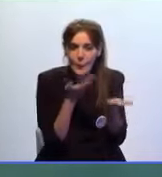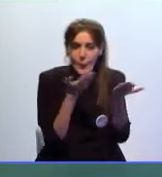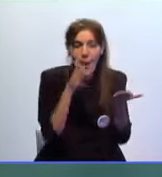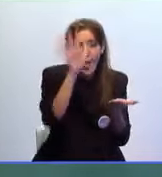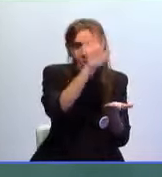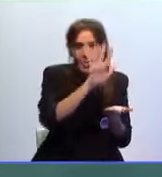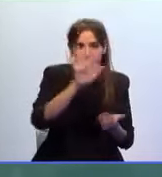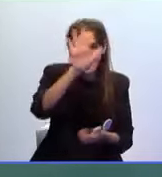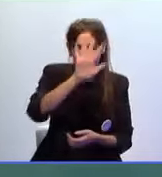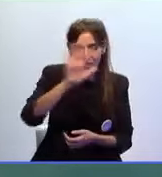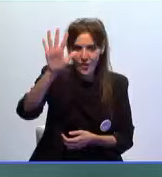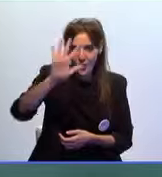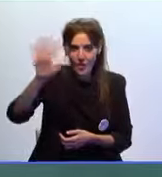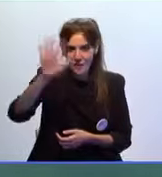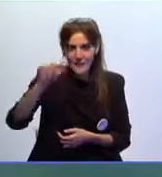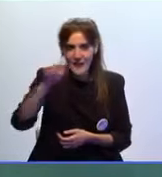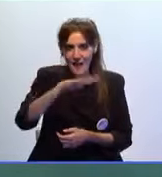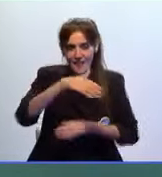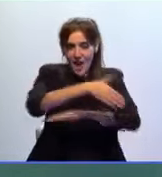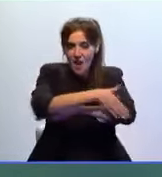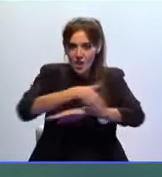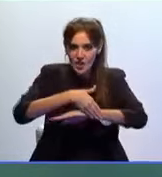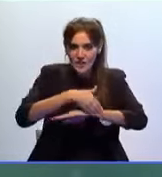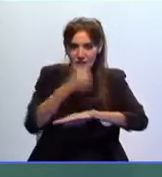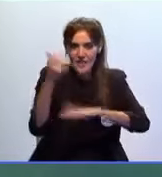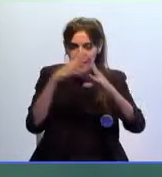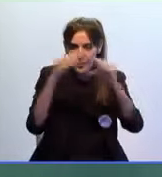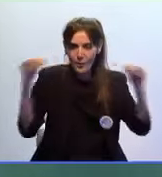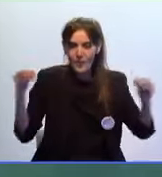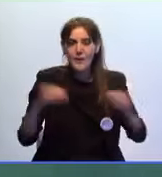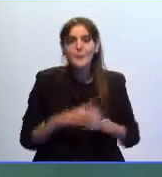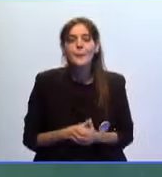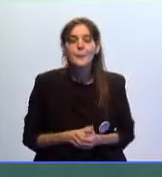esa dana completamente hacia la costa occidental de Andalucía